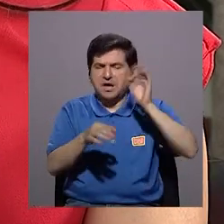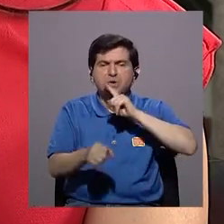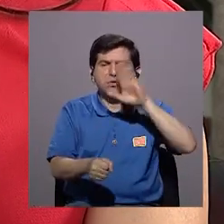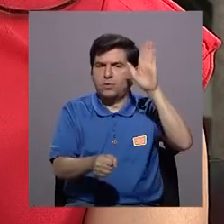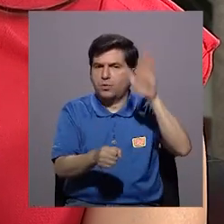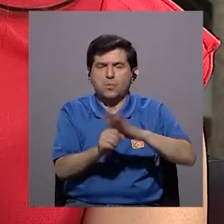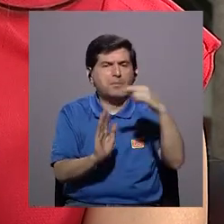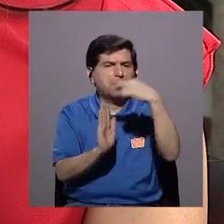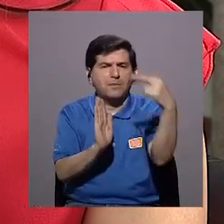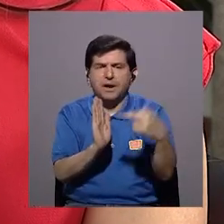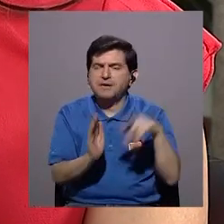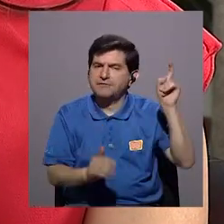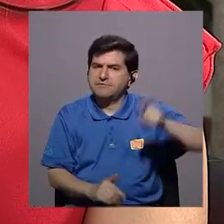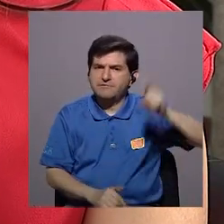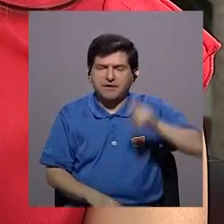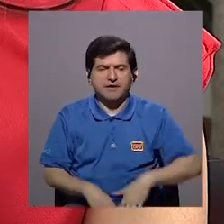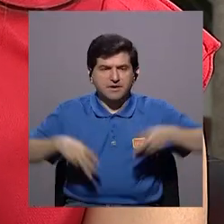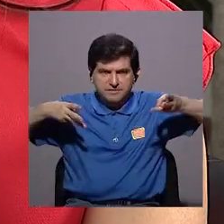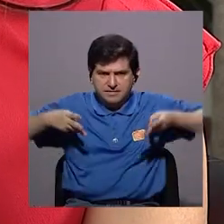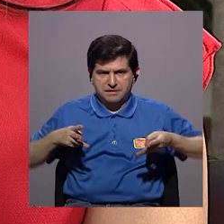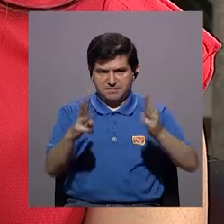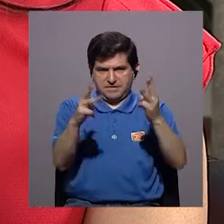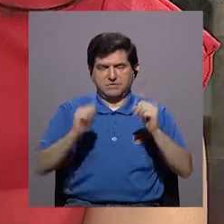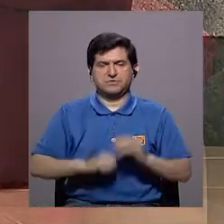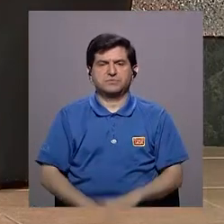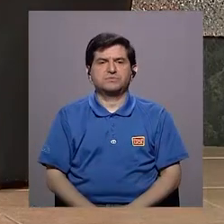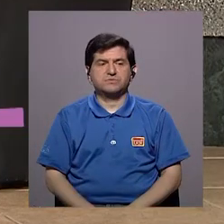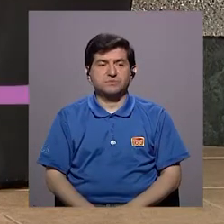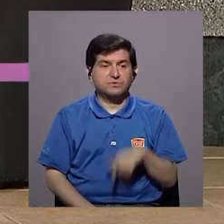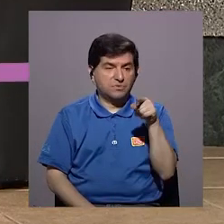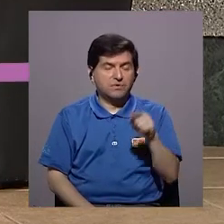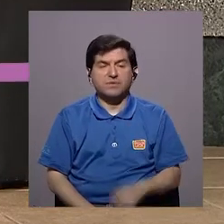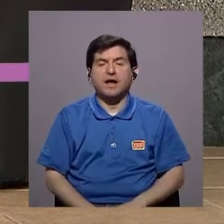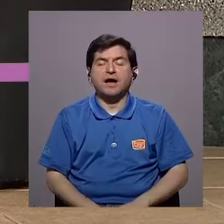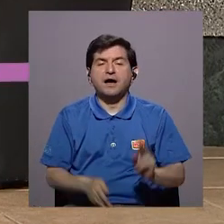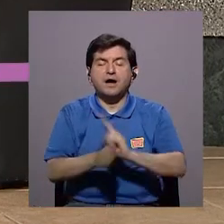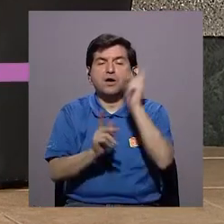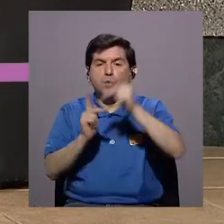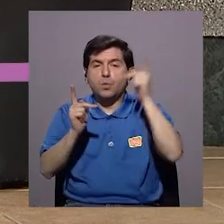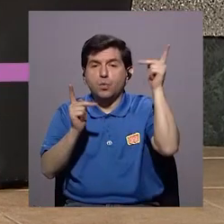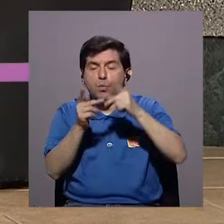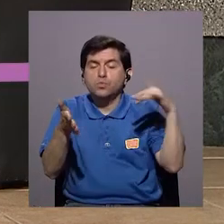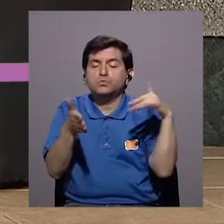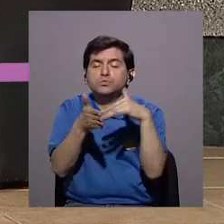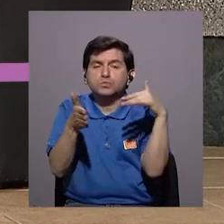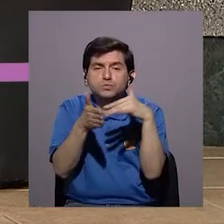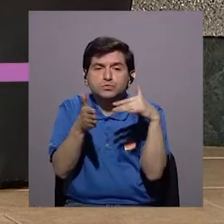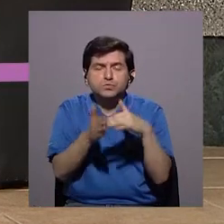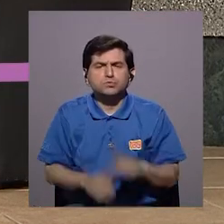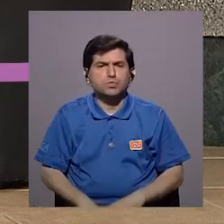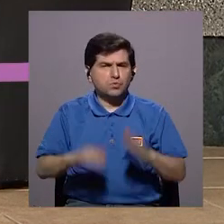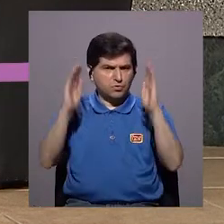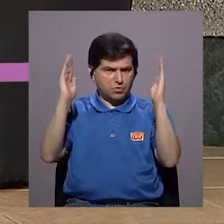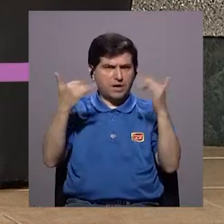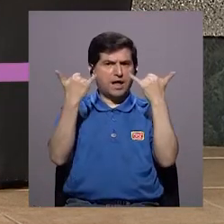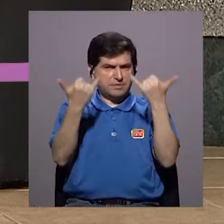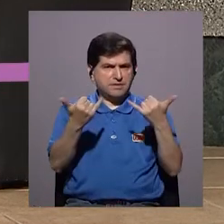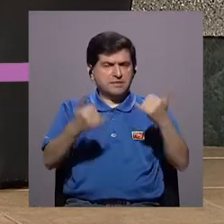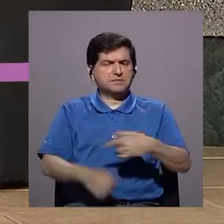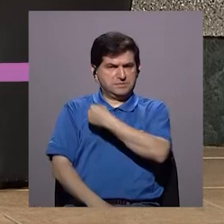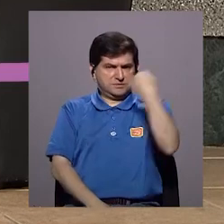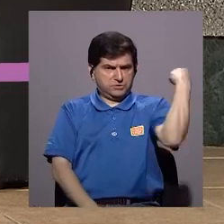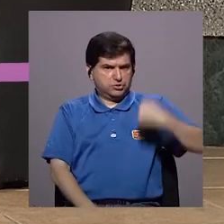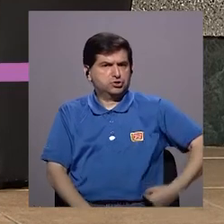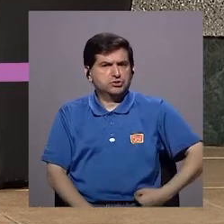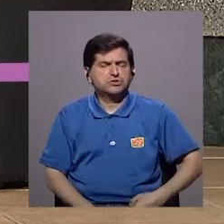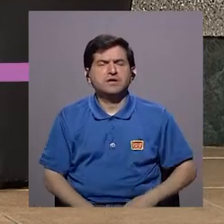simplemente no cumple las reglas que hay que cumplir con el método. Entonces, cuando es uso perfecto, hay estudios, hay un estudio muy grande en China